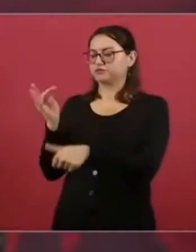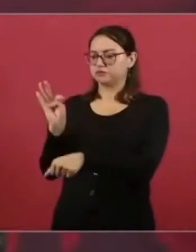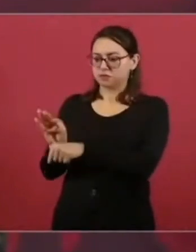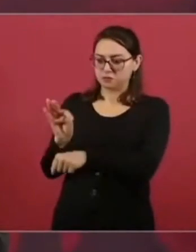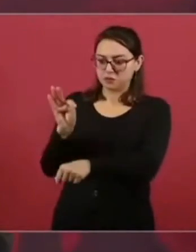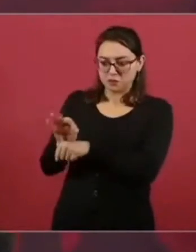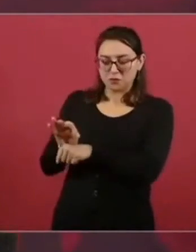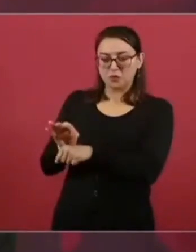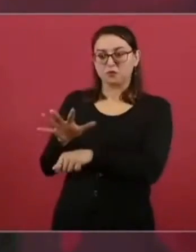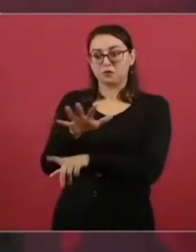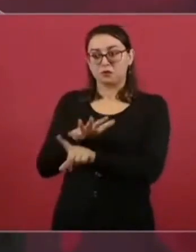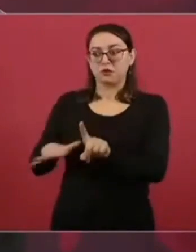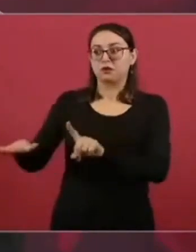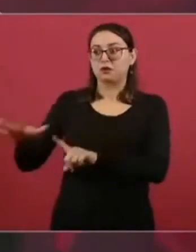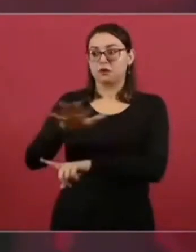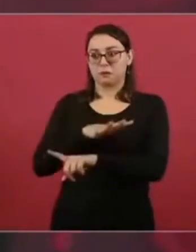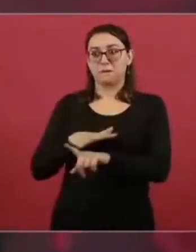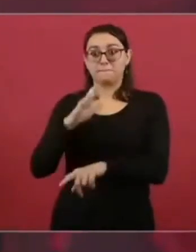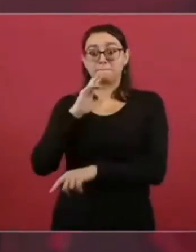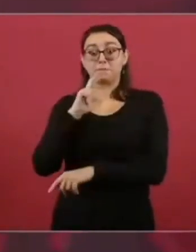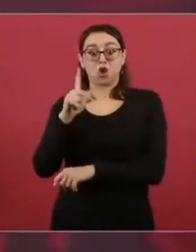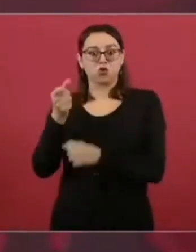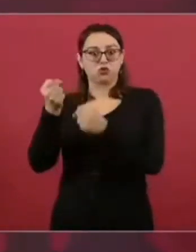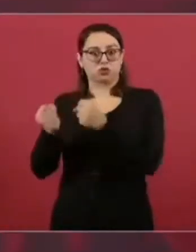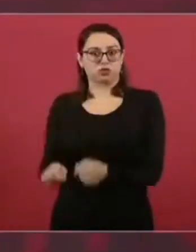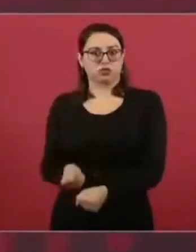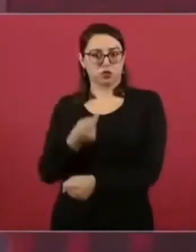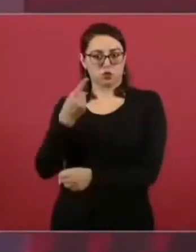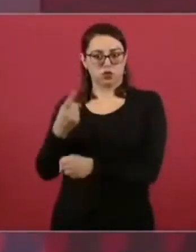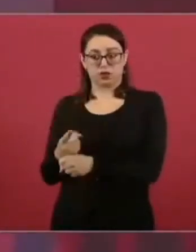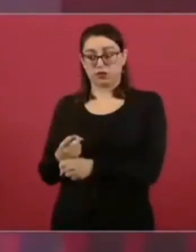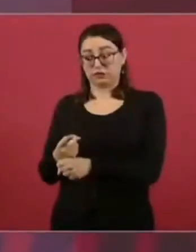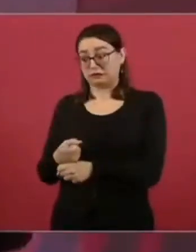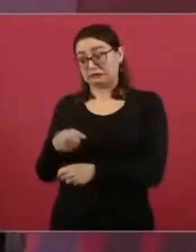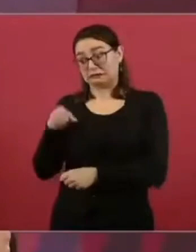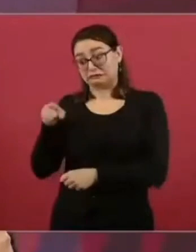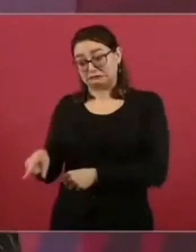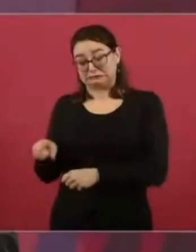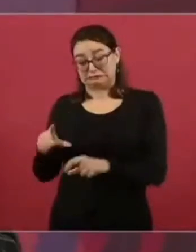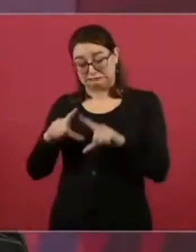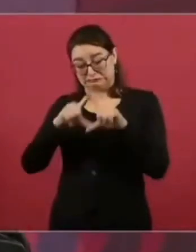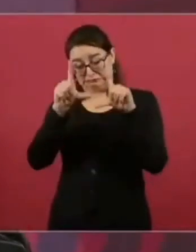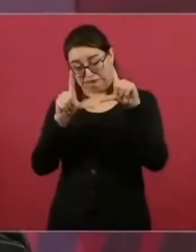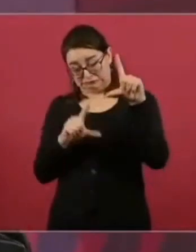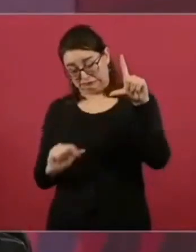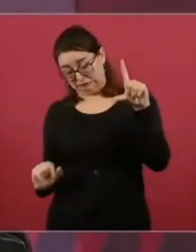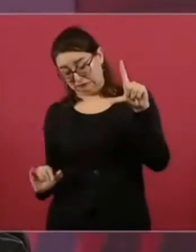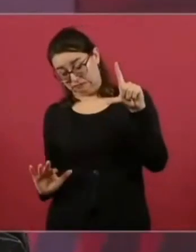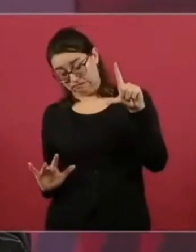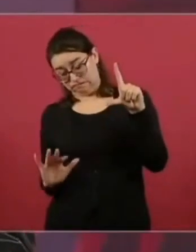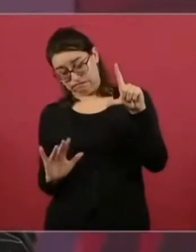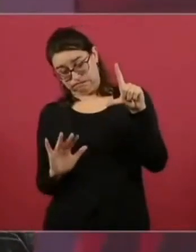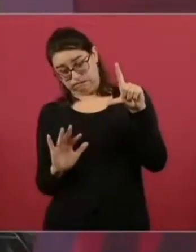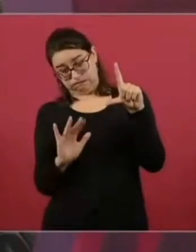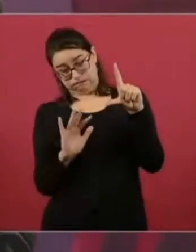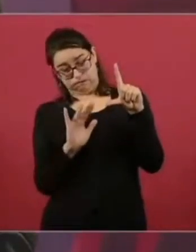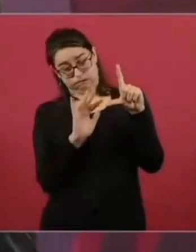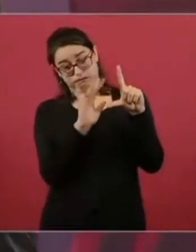se evita la travesía por todo el país con